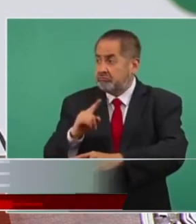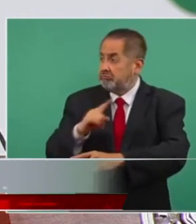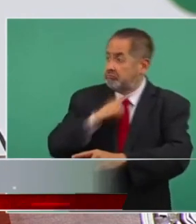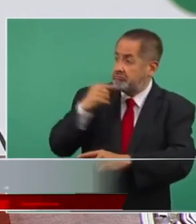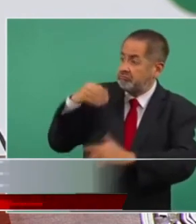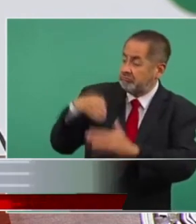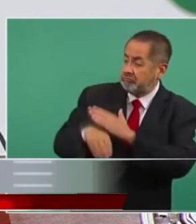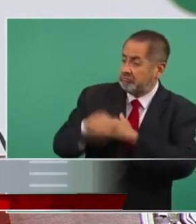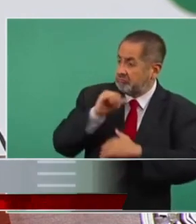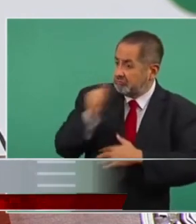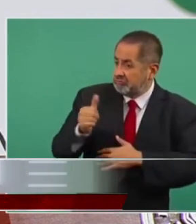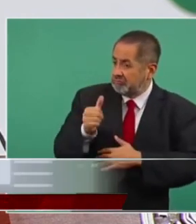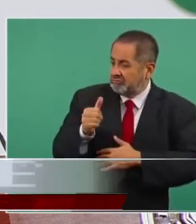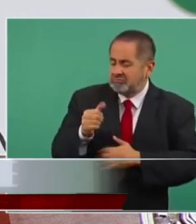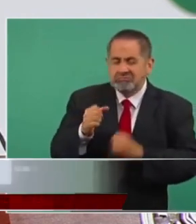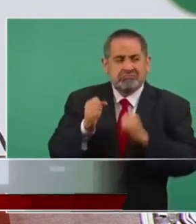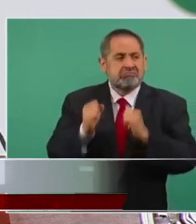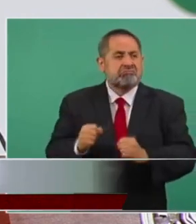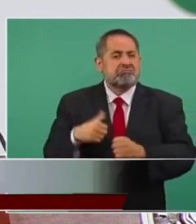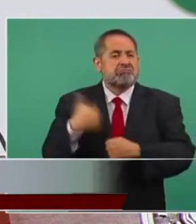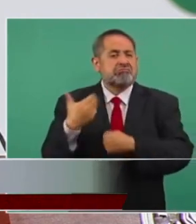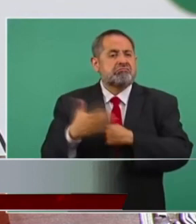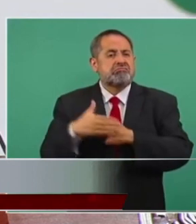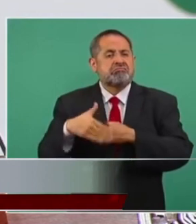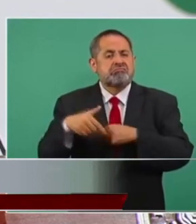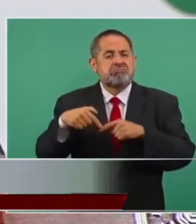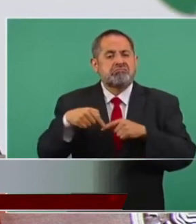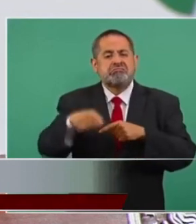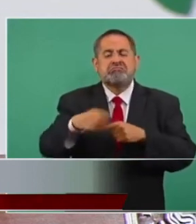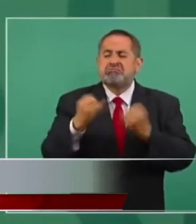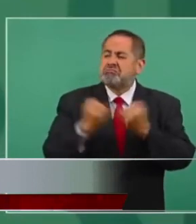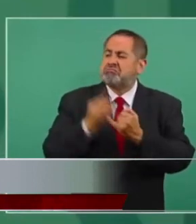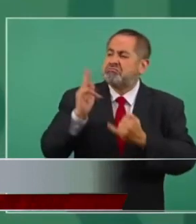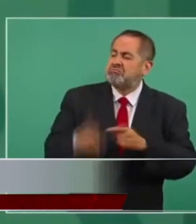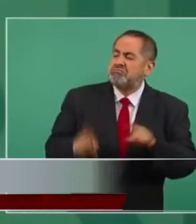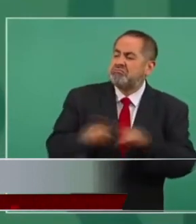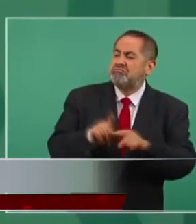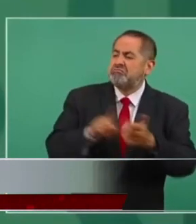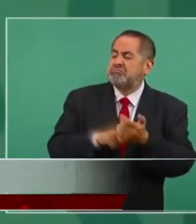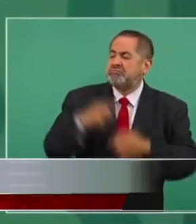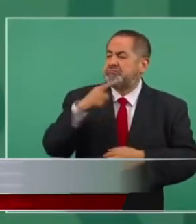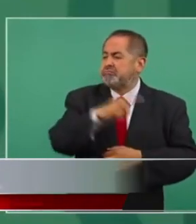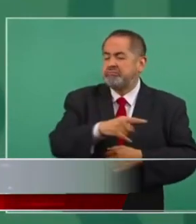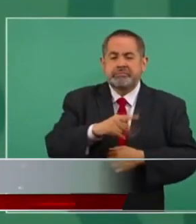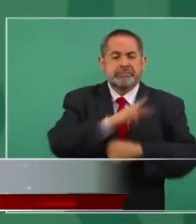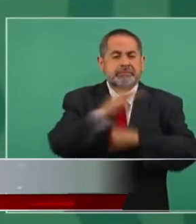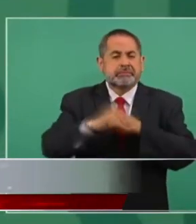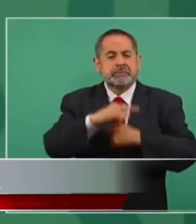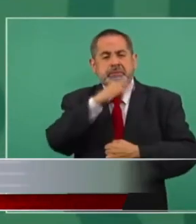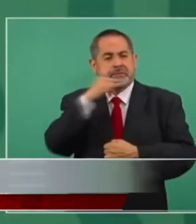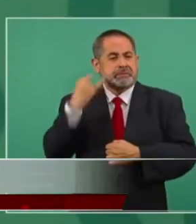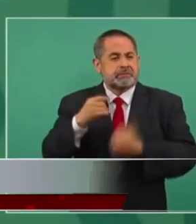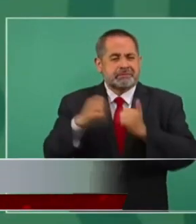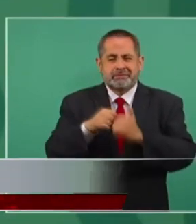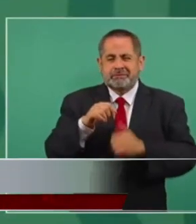parecido a lo de Chile con Allende